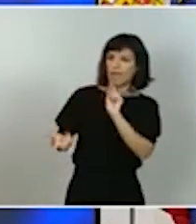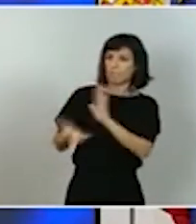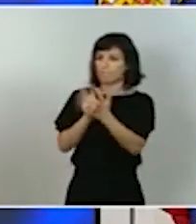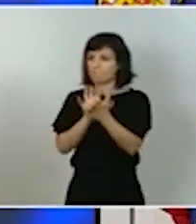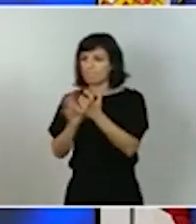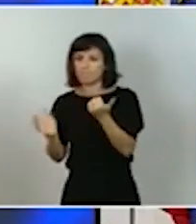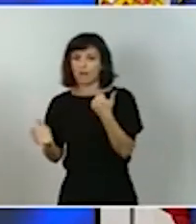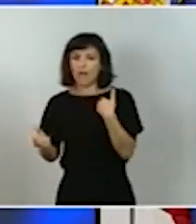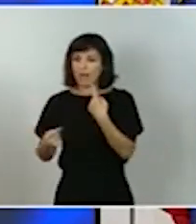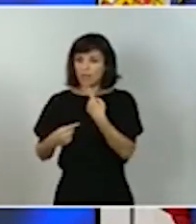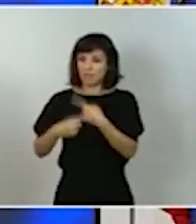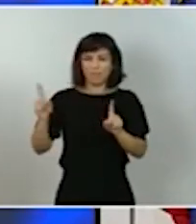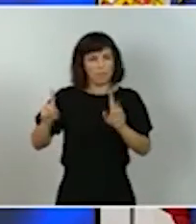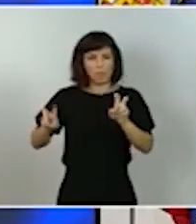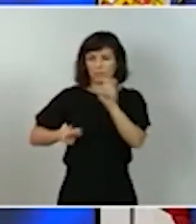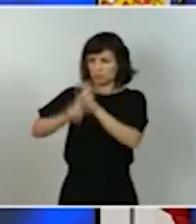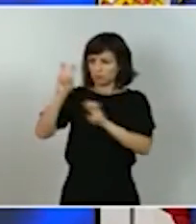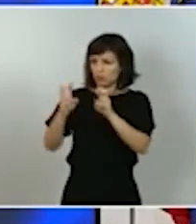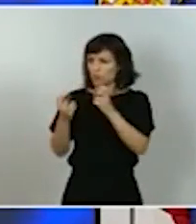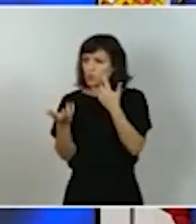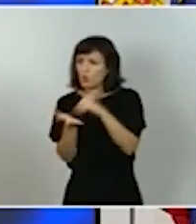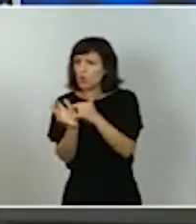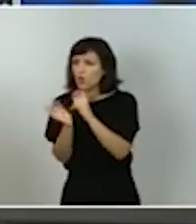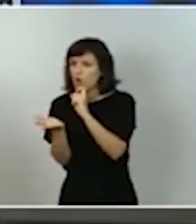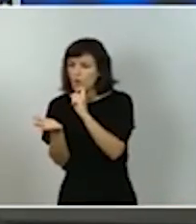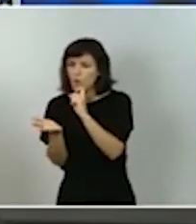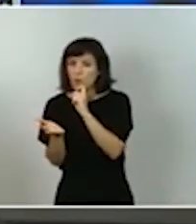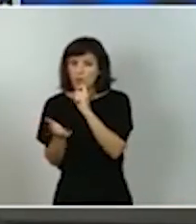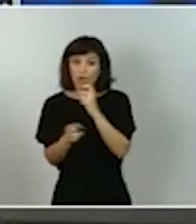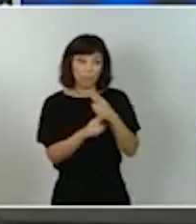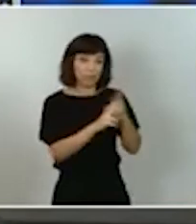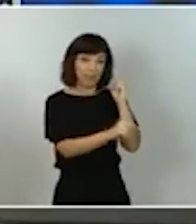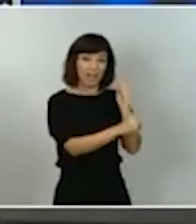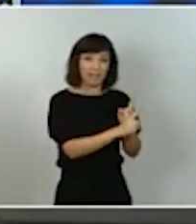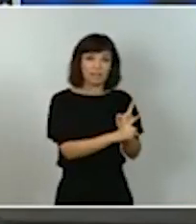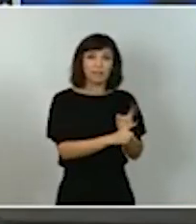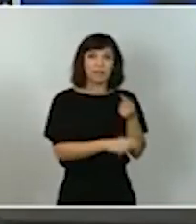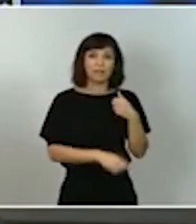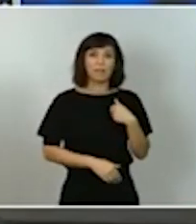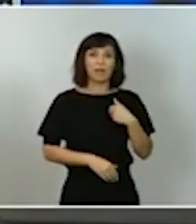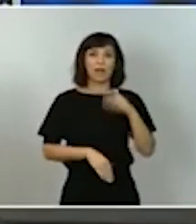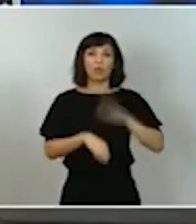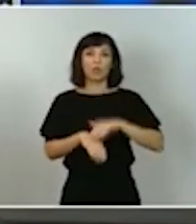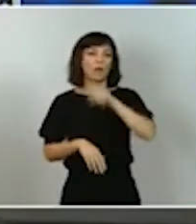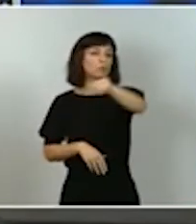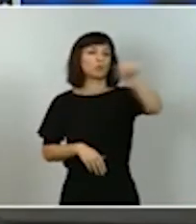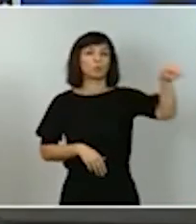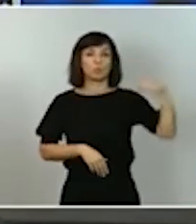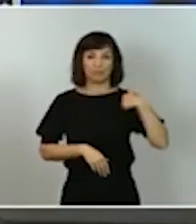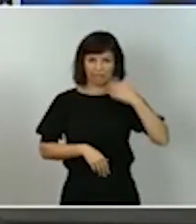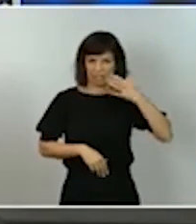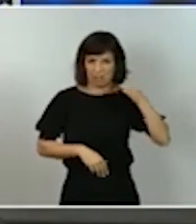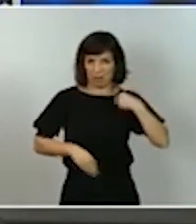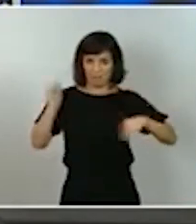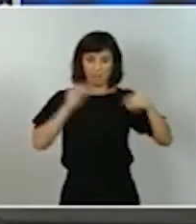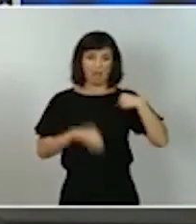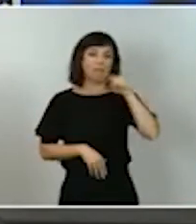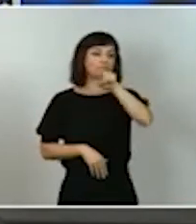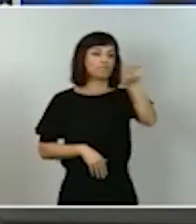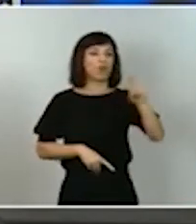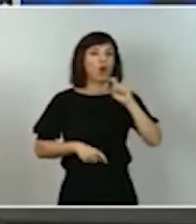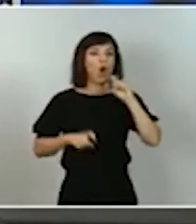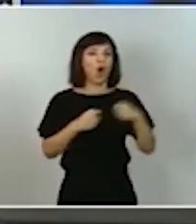diferencia y la antipolítica sólo sirve para señalar culpables a menudo imaginarios para fomentar el odio y enfrentar a la sociedad